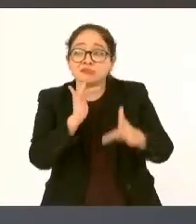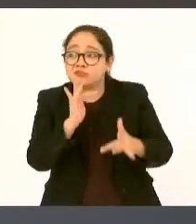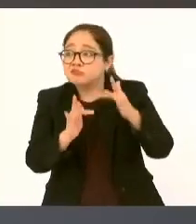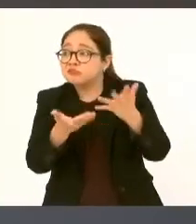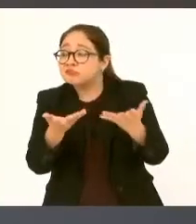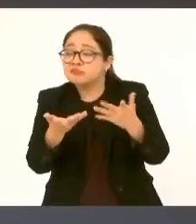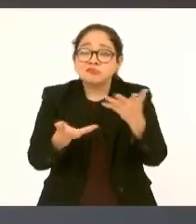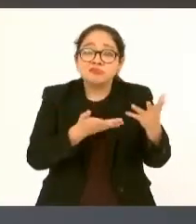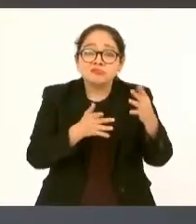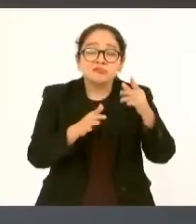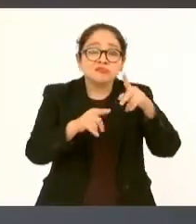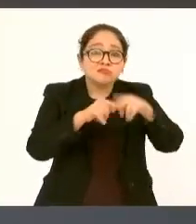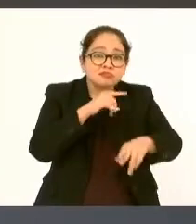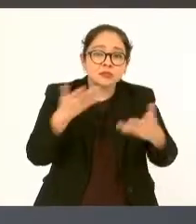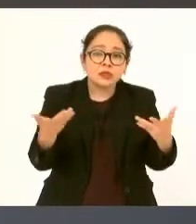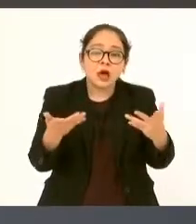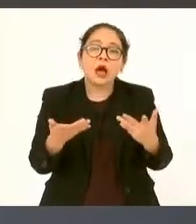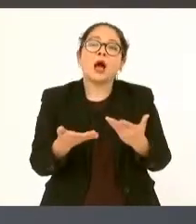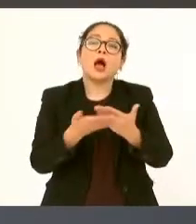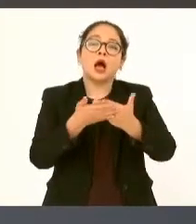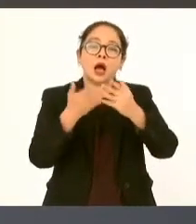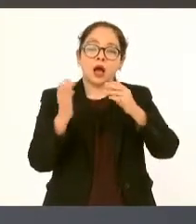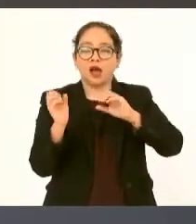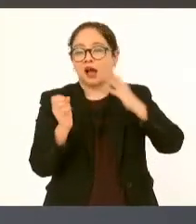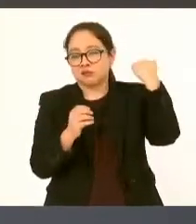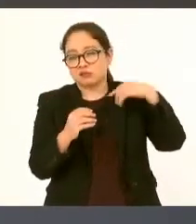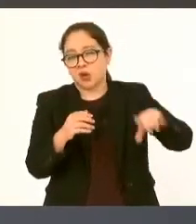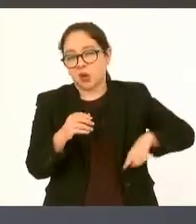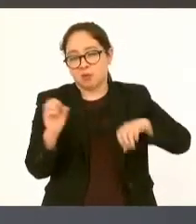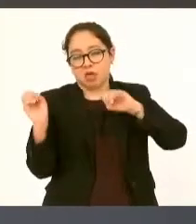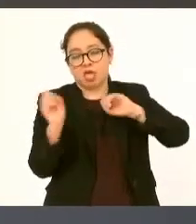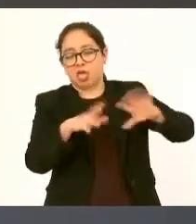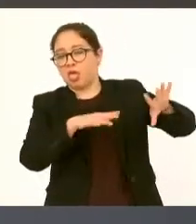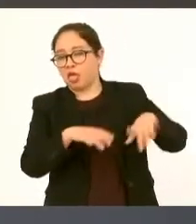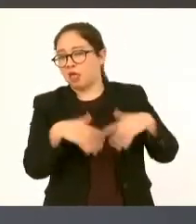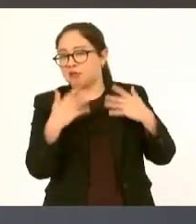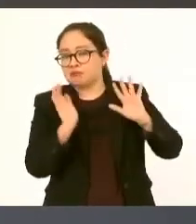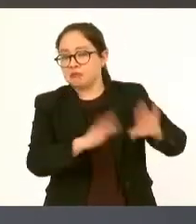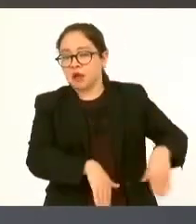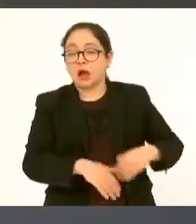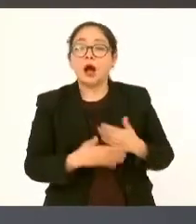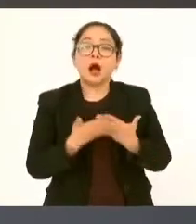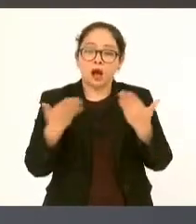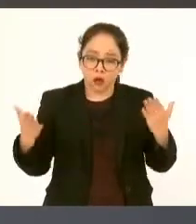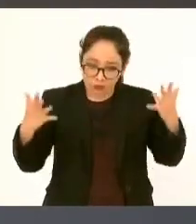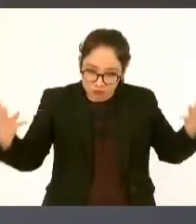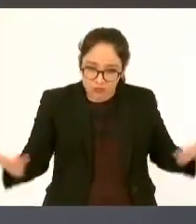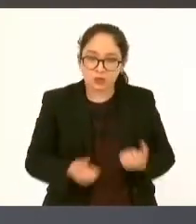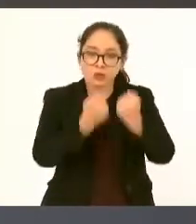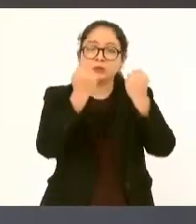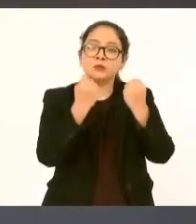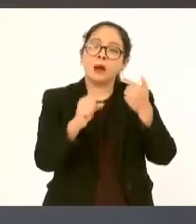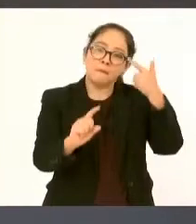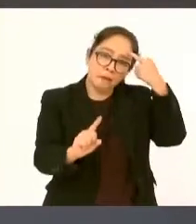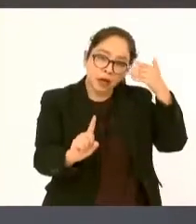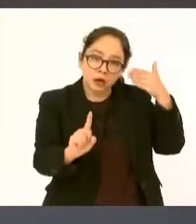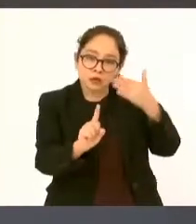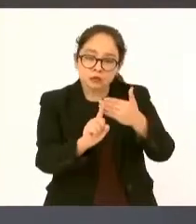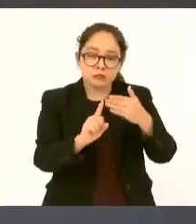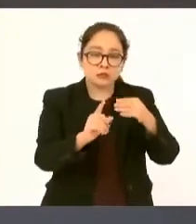terminar y que ahora se está invirtiendo mucho con este propósito de que se tengan